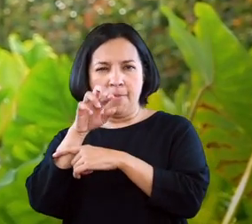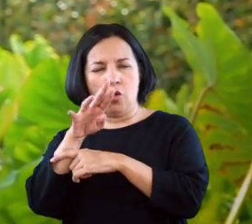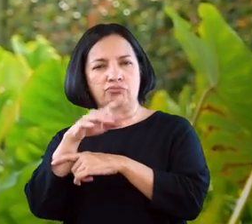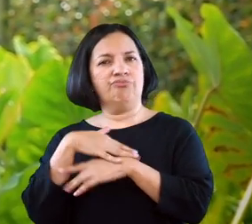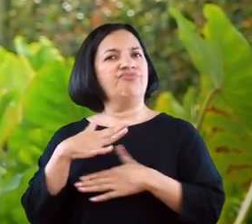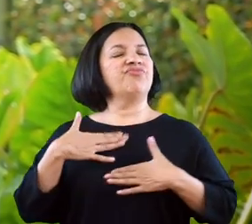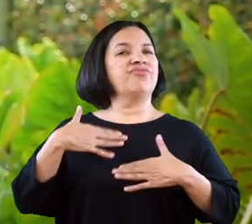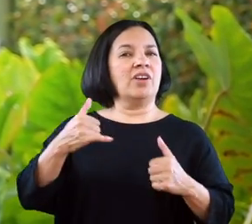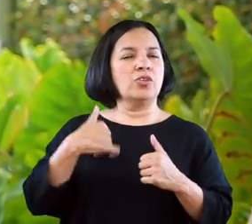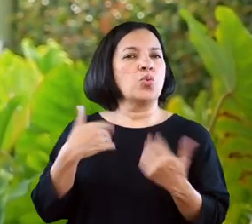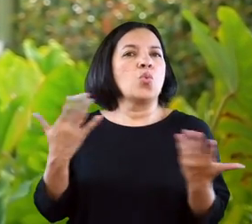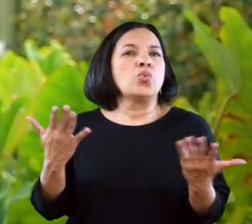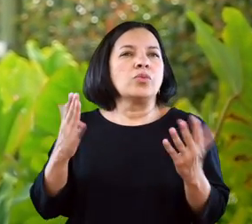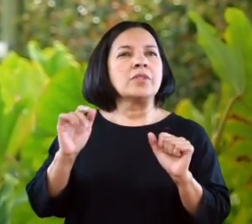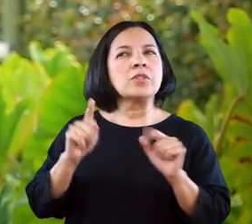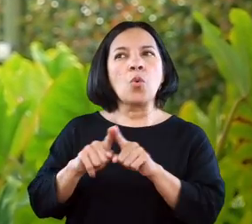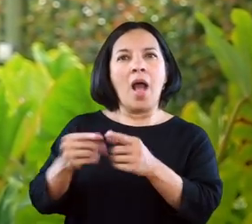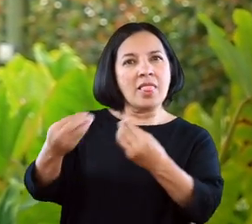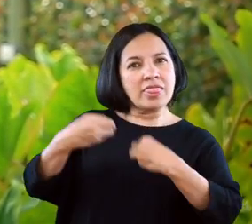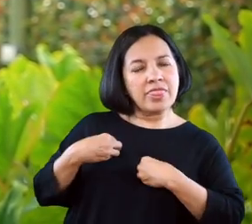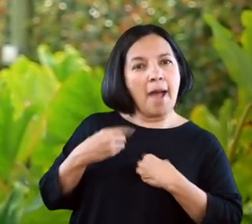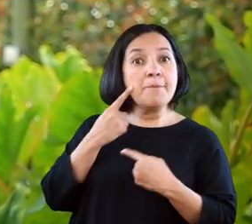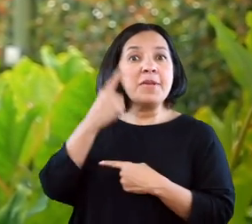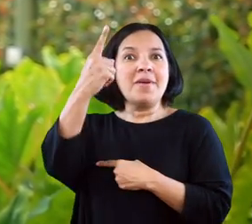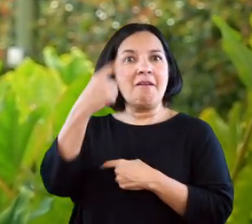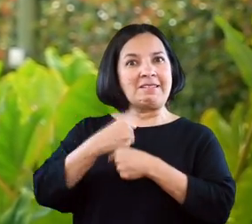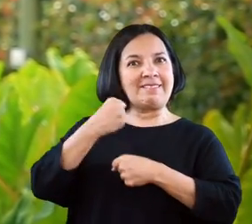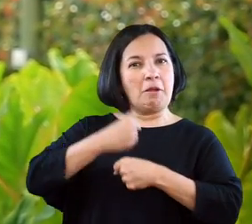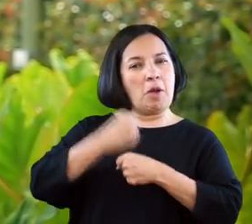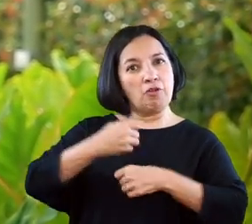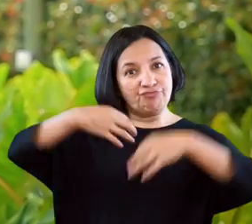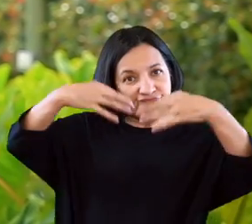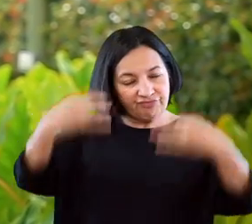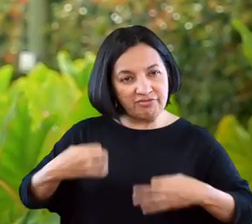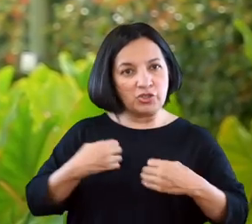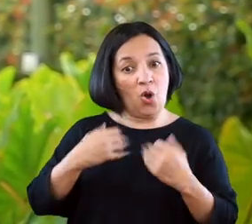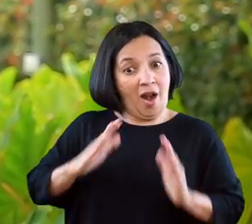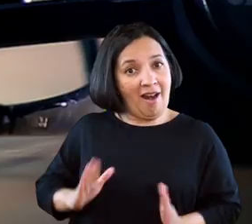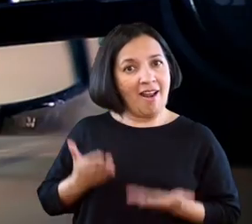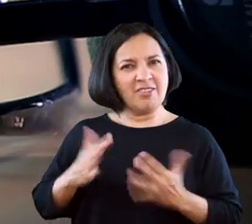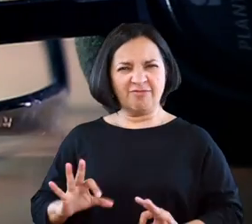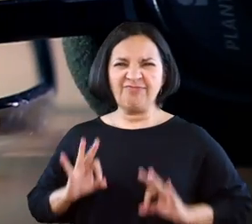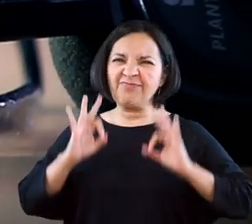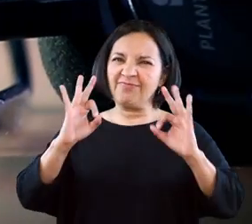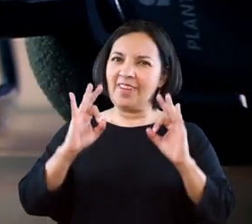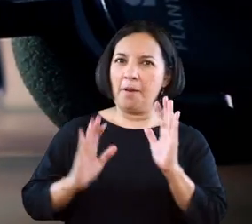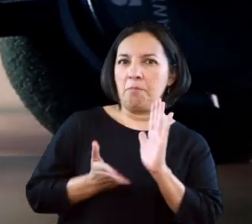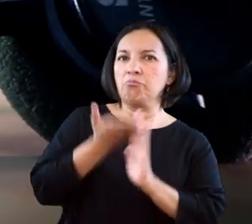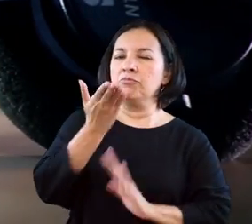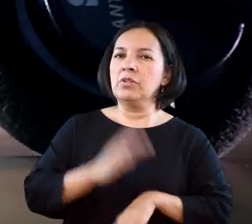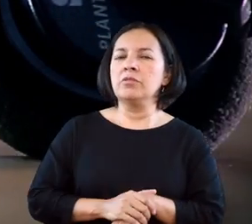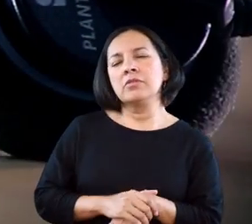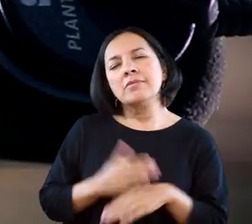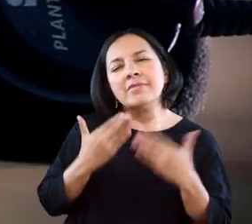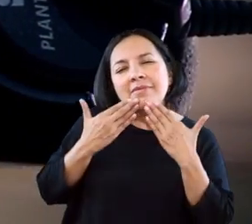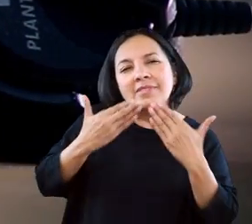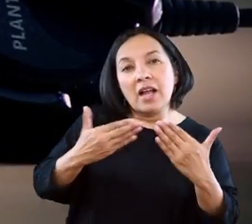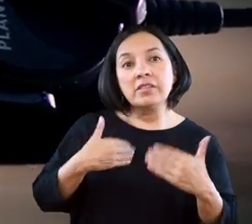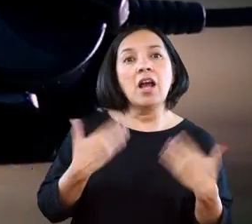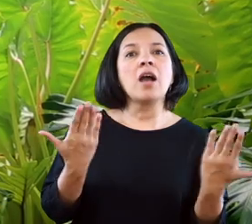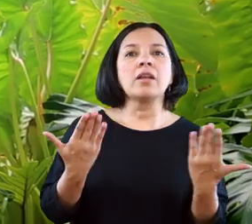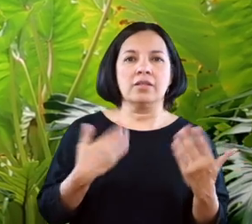En Andes BPO me siento muy feliz porque me brindó la oportunidad de tener mi primer empleo formal y mejorar mi calidad de vida.